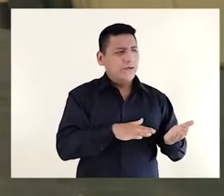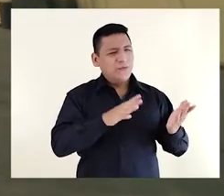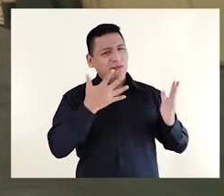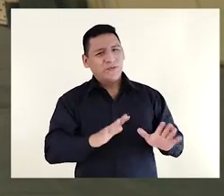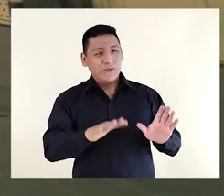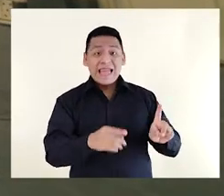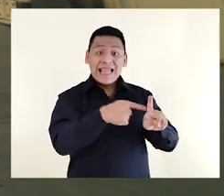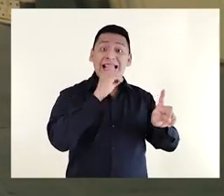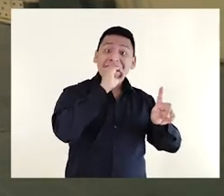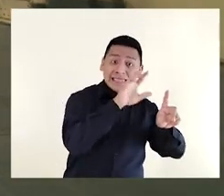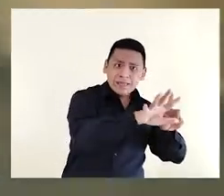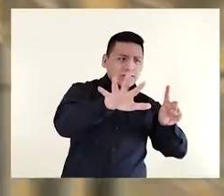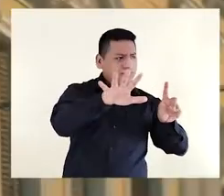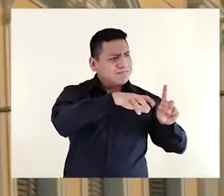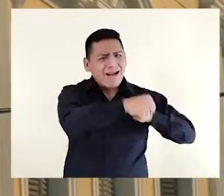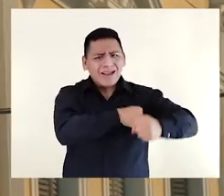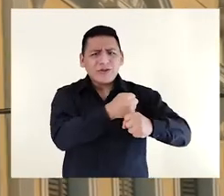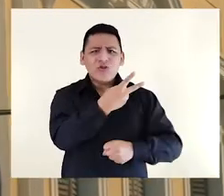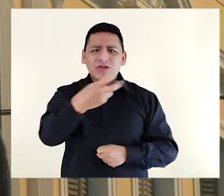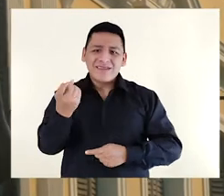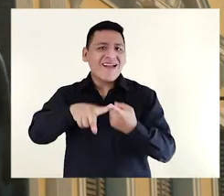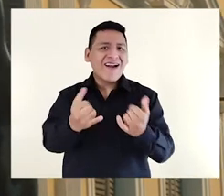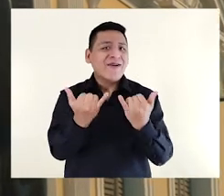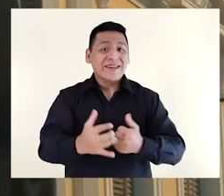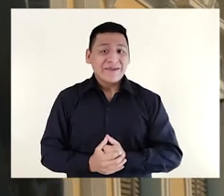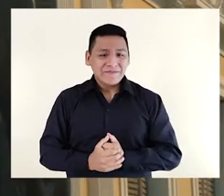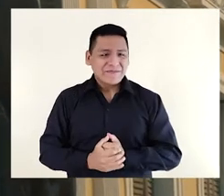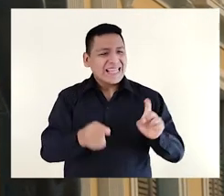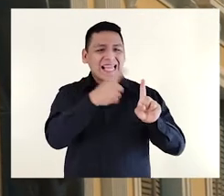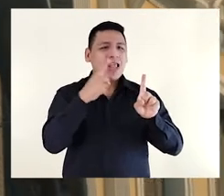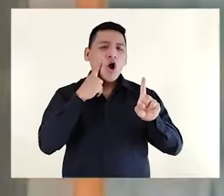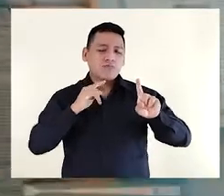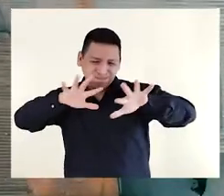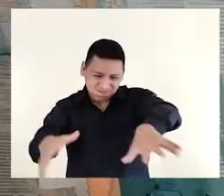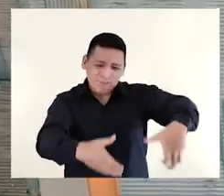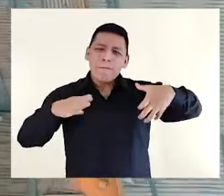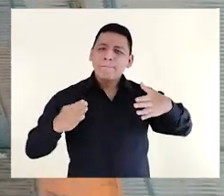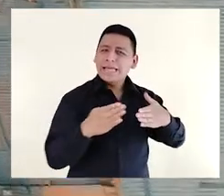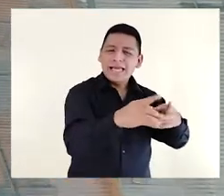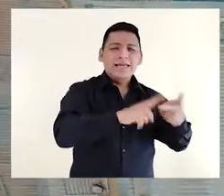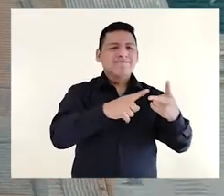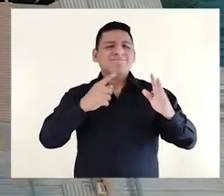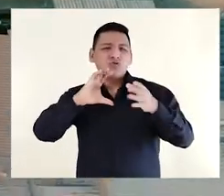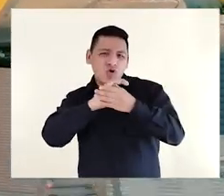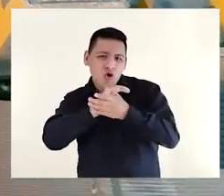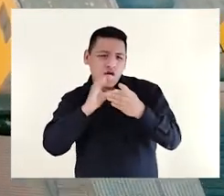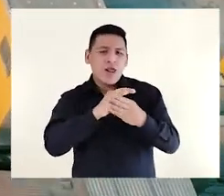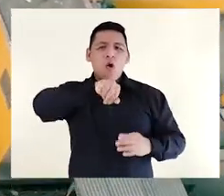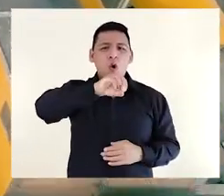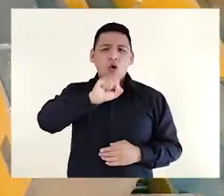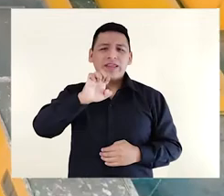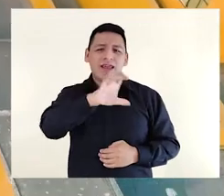Esta frase sigue siendo eco casi 200 años después, cuando el pescador chorrillano José Olaya Balandra fue